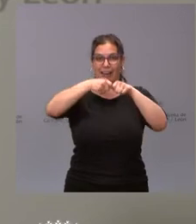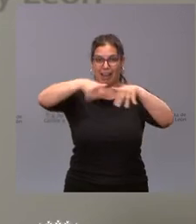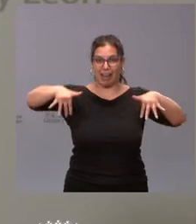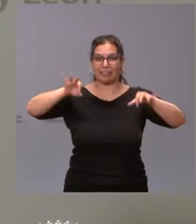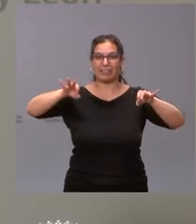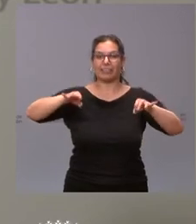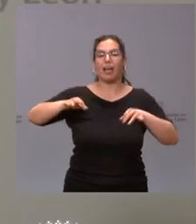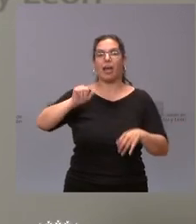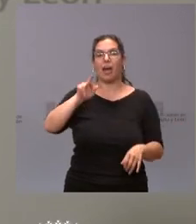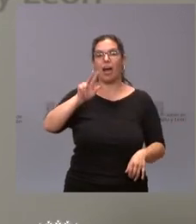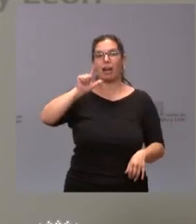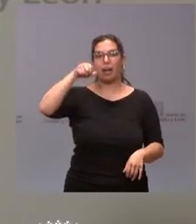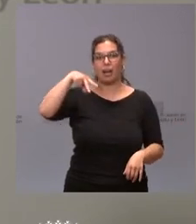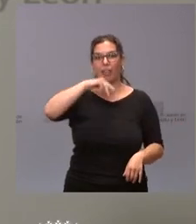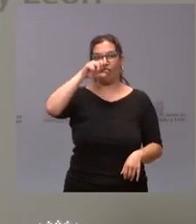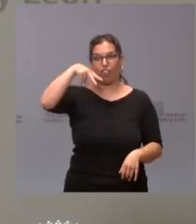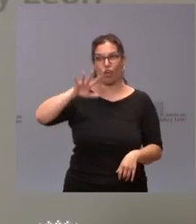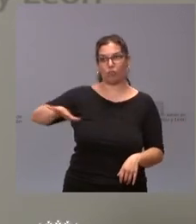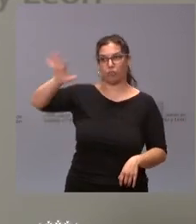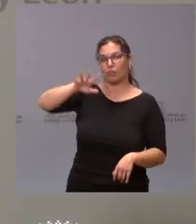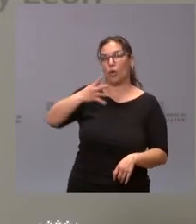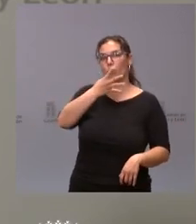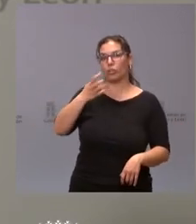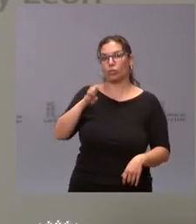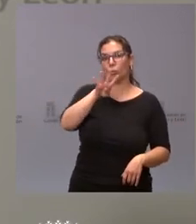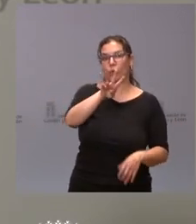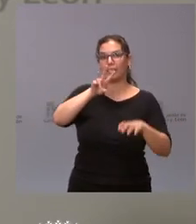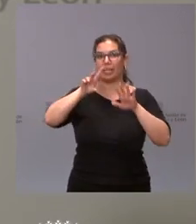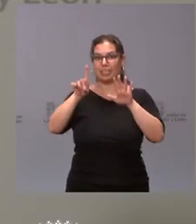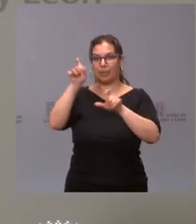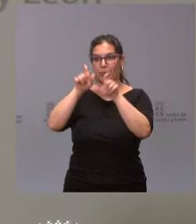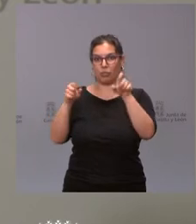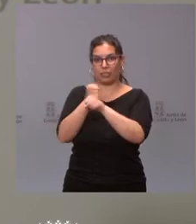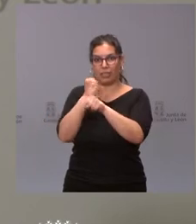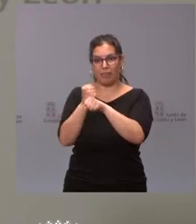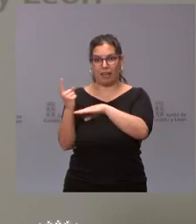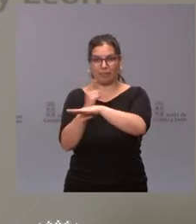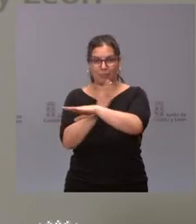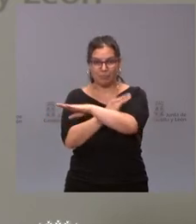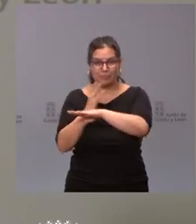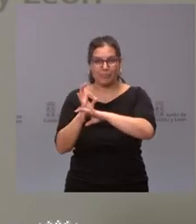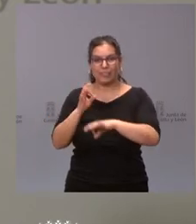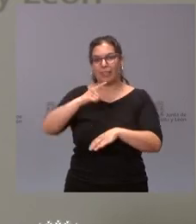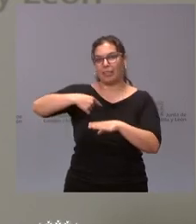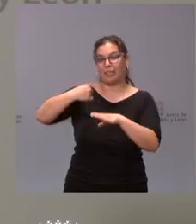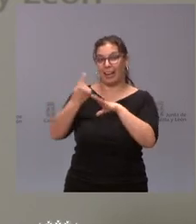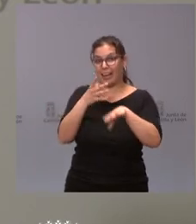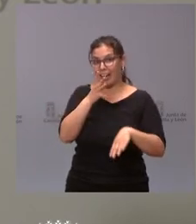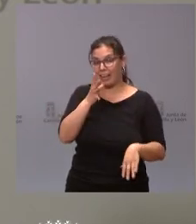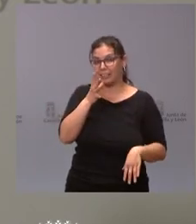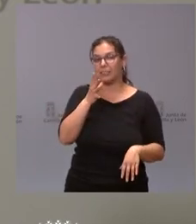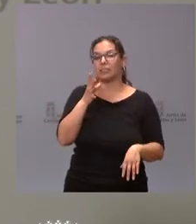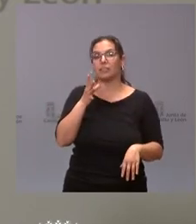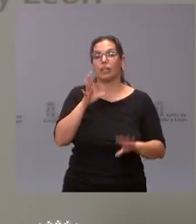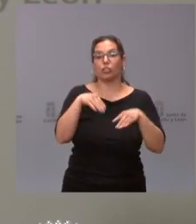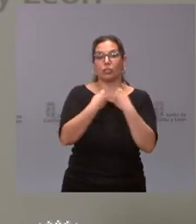del Arlanzón. Estamos hablando de 446 regantes y 636 hectáreas. Como les digo, más de 51